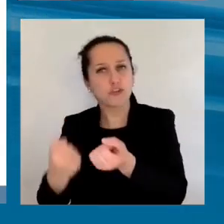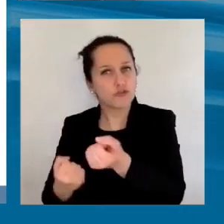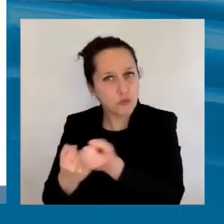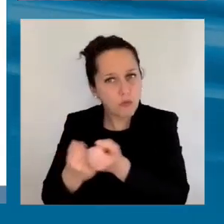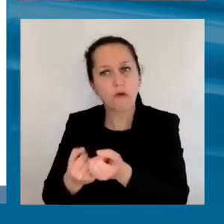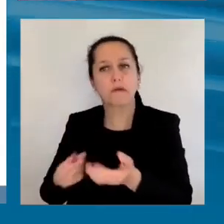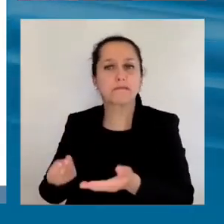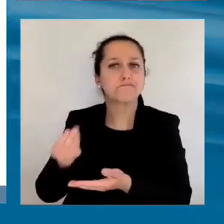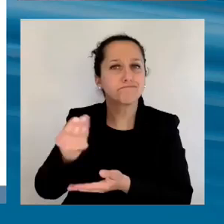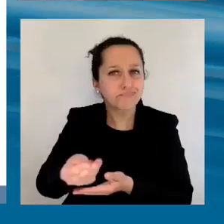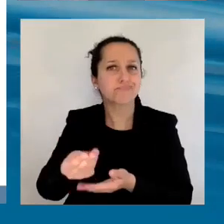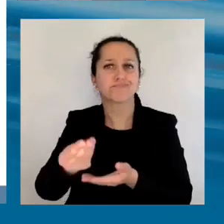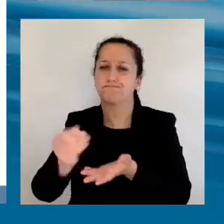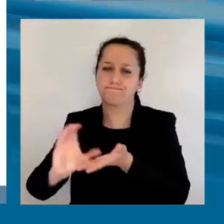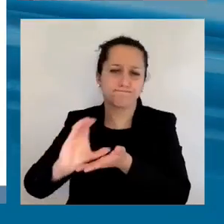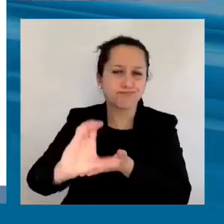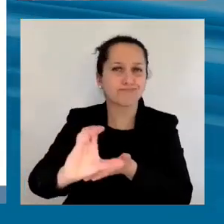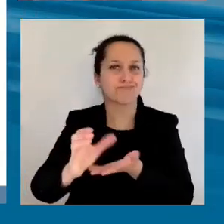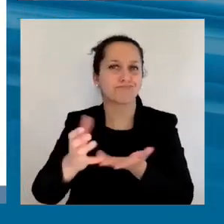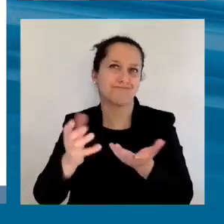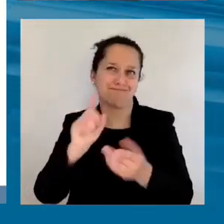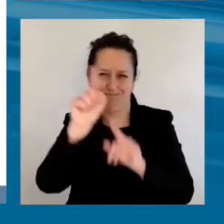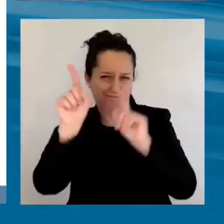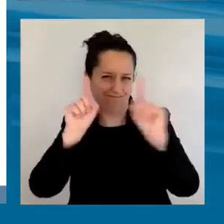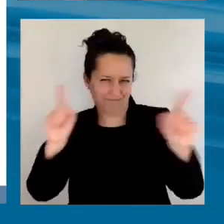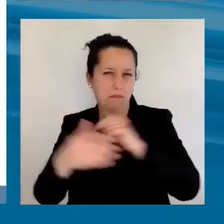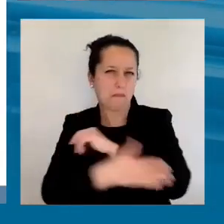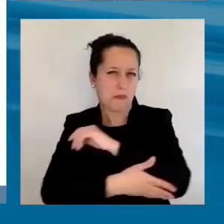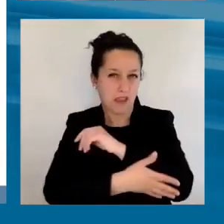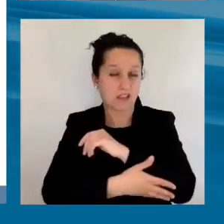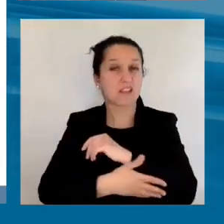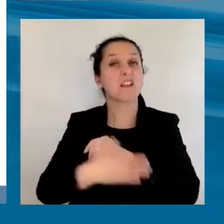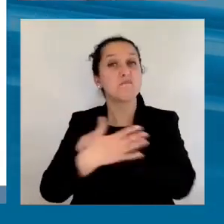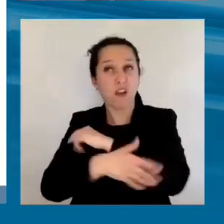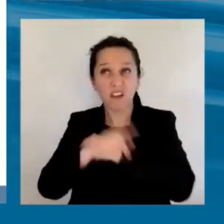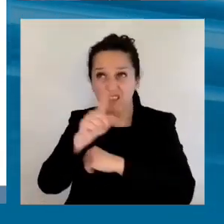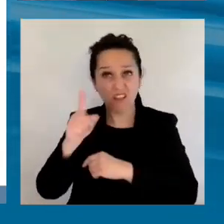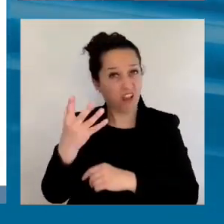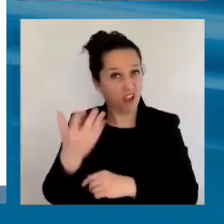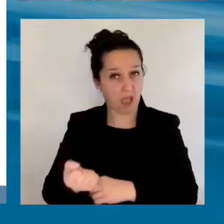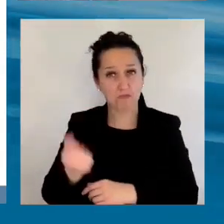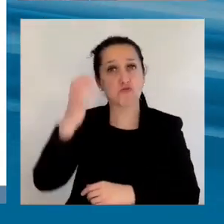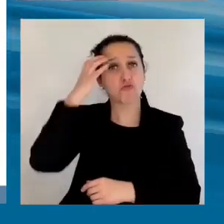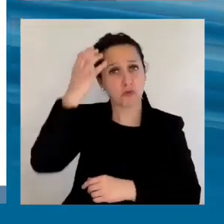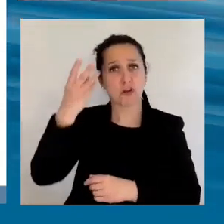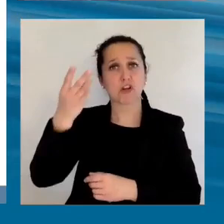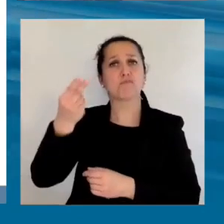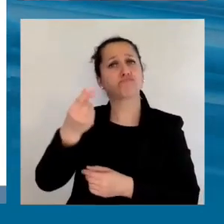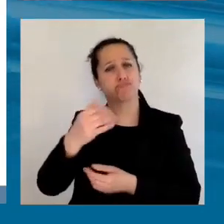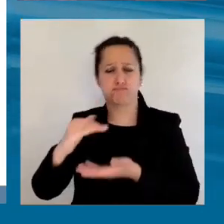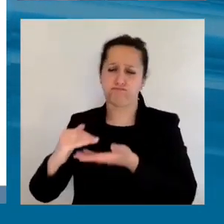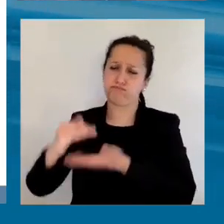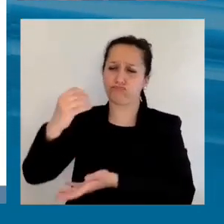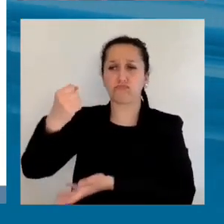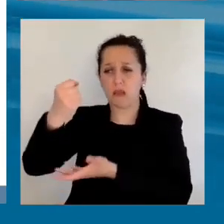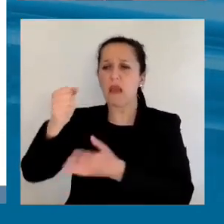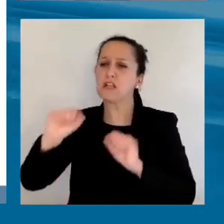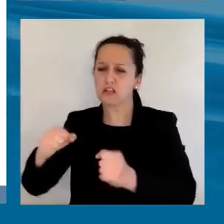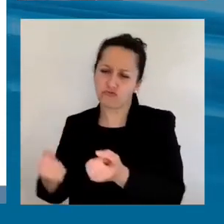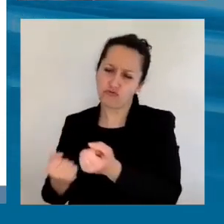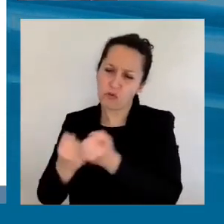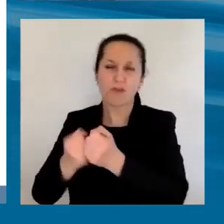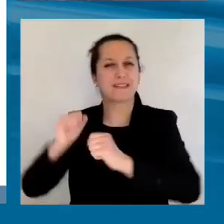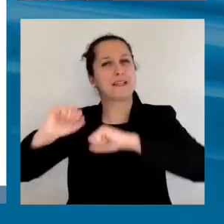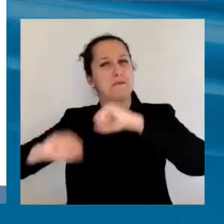digamos, generosos, al menos los países que tienen el espacio fiscal para hacer ese tipo de cosas. Y se desconfía de la interdependencia.